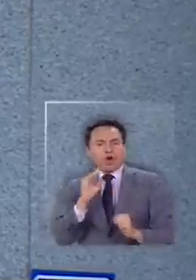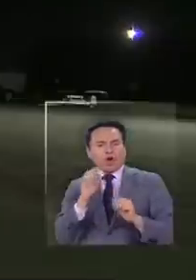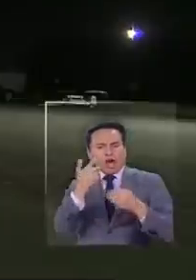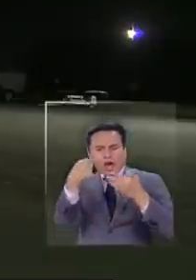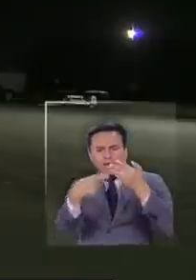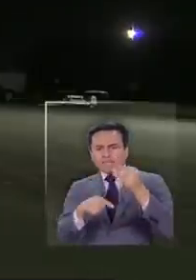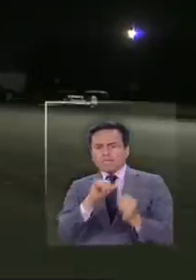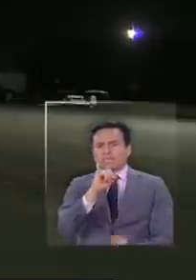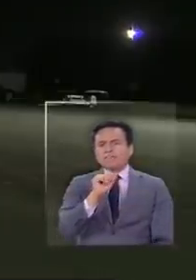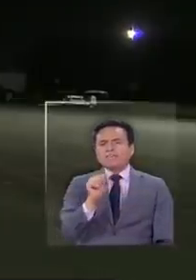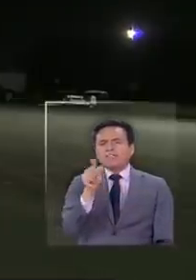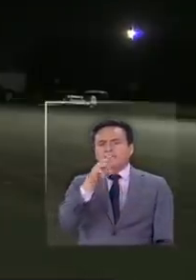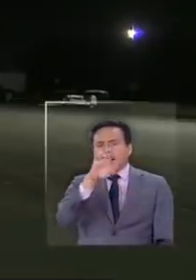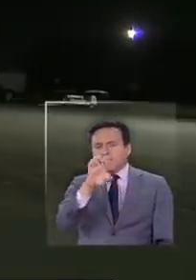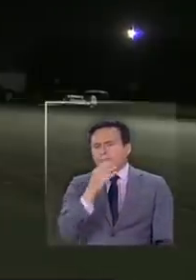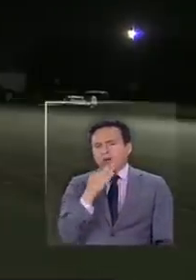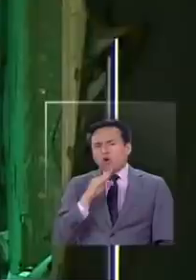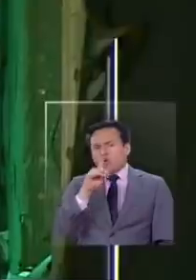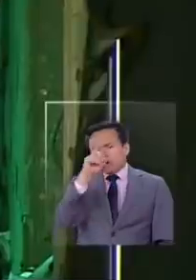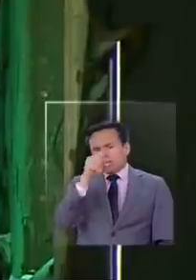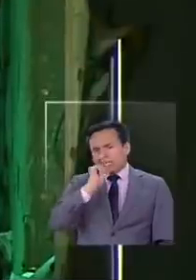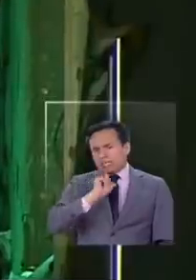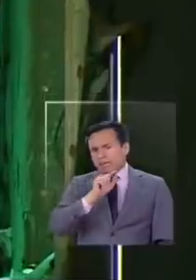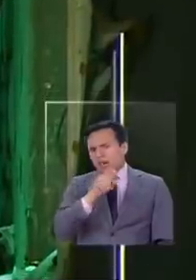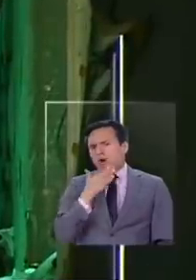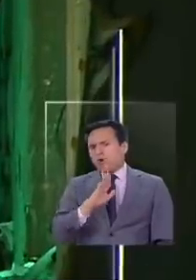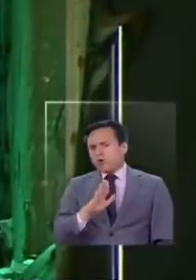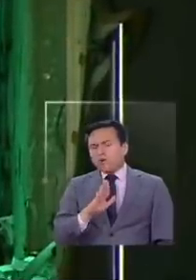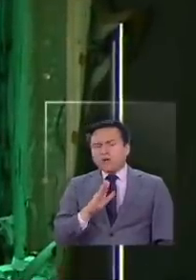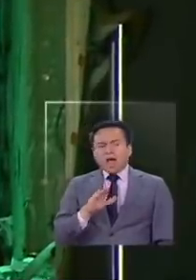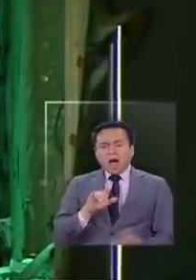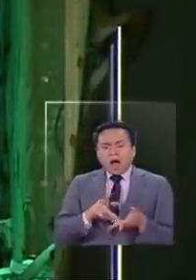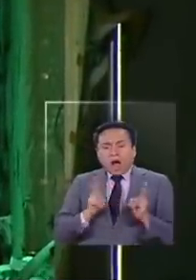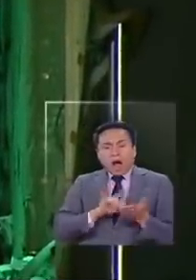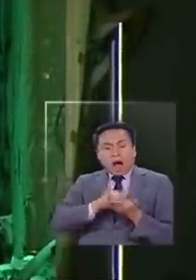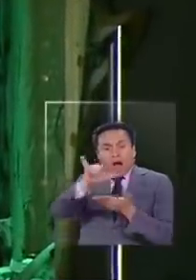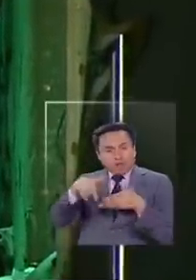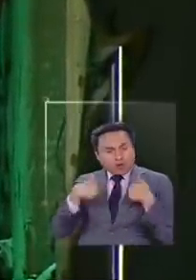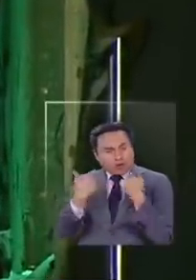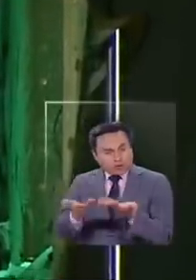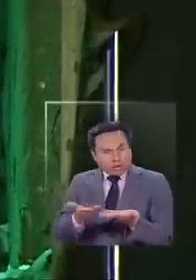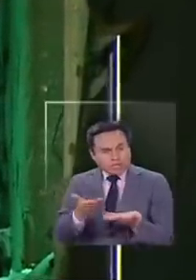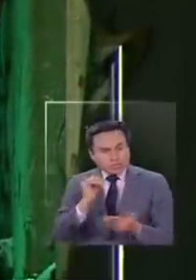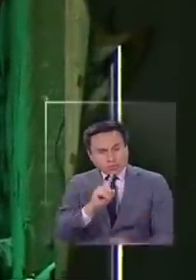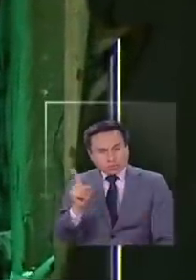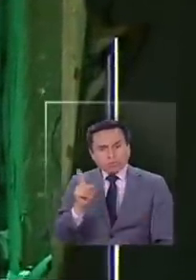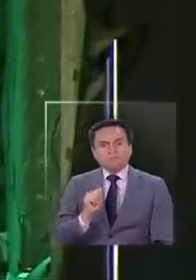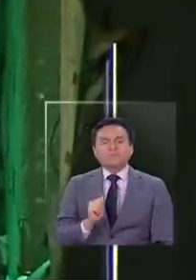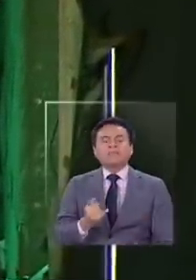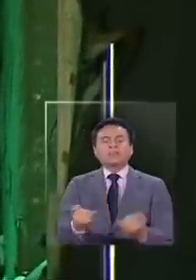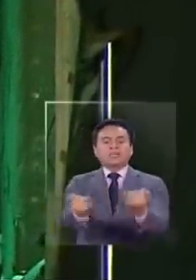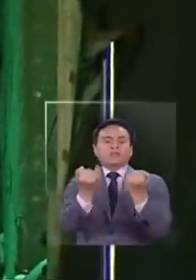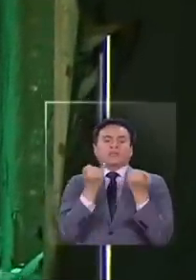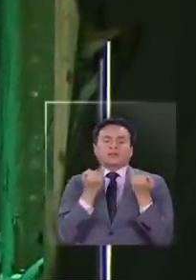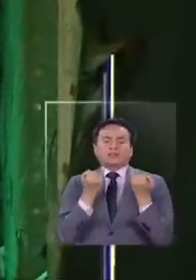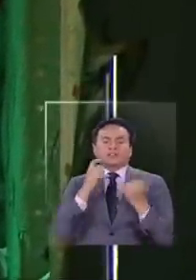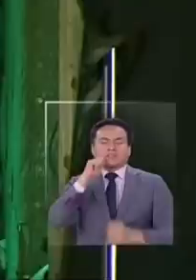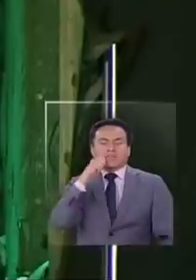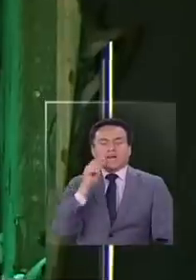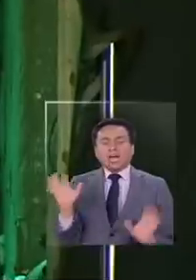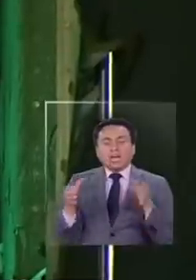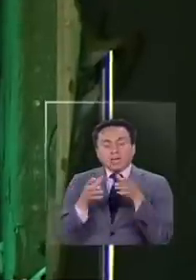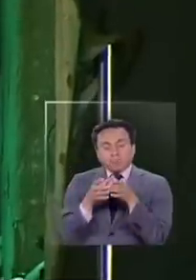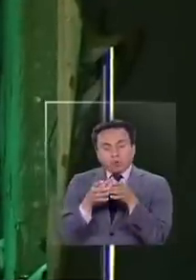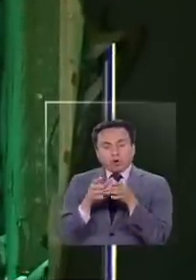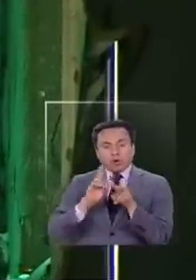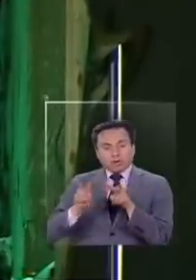cobertura de ISAPRE en una clínica? ¿Se le va a facilitar un avión para esta emergencia? La información que hemos recibido es que su equipo